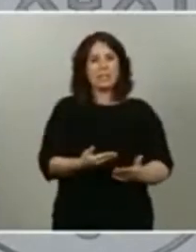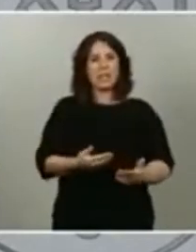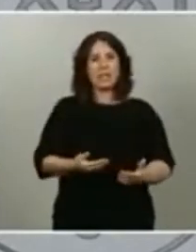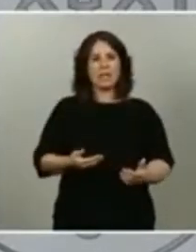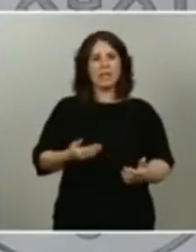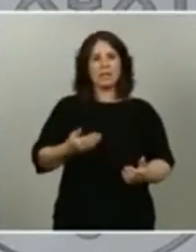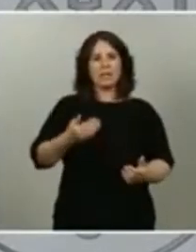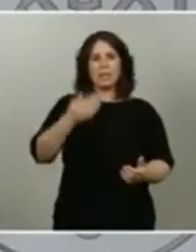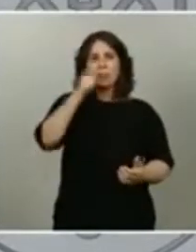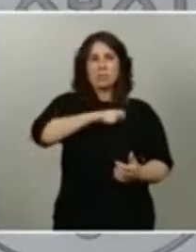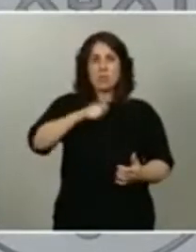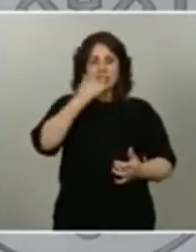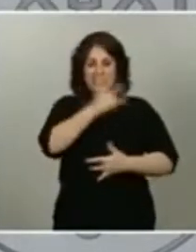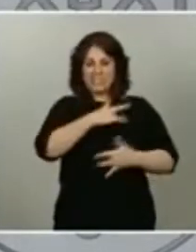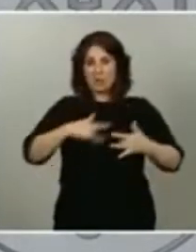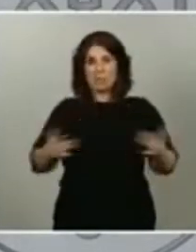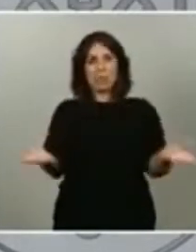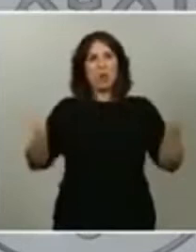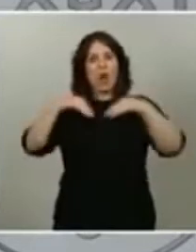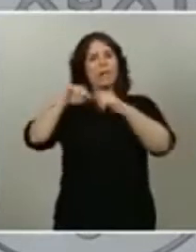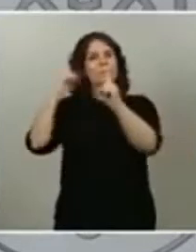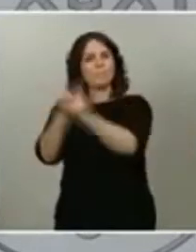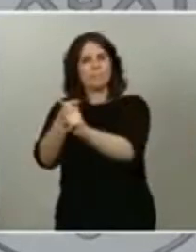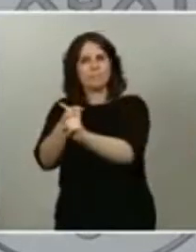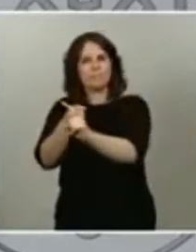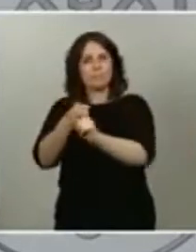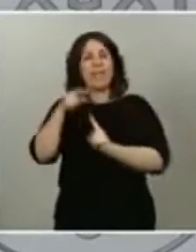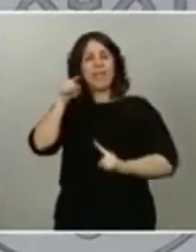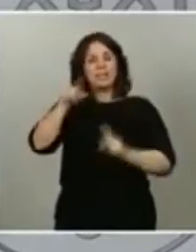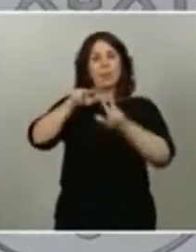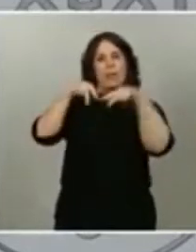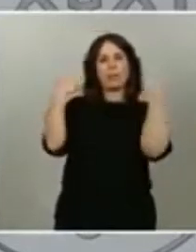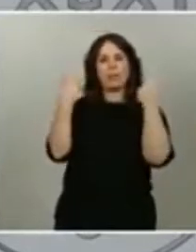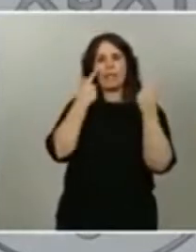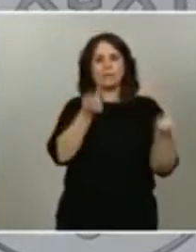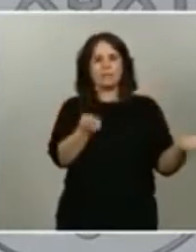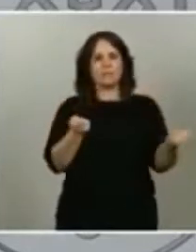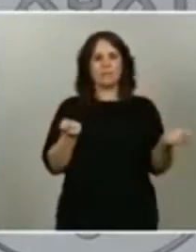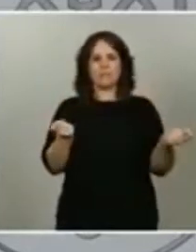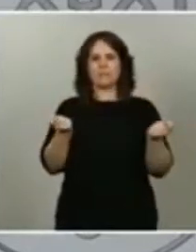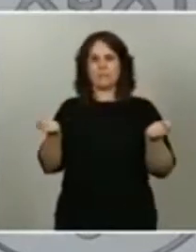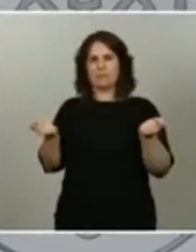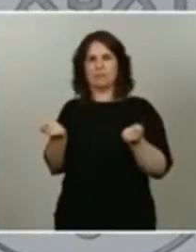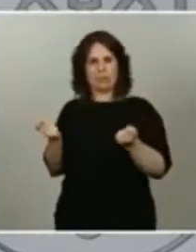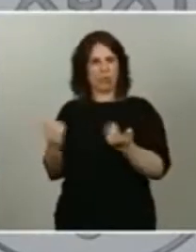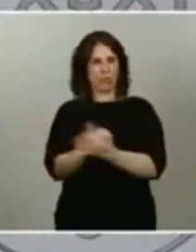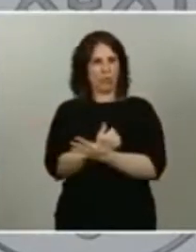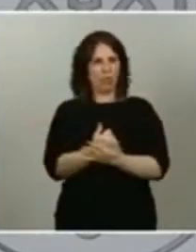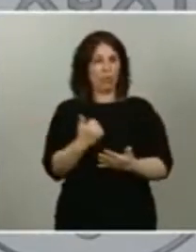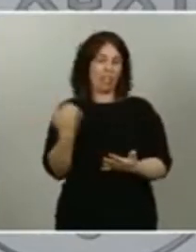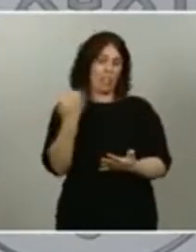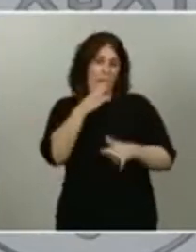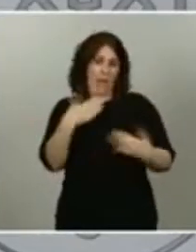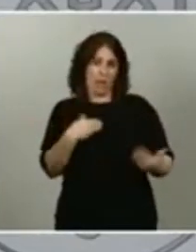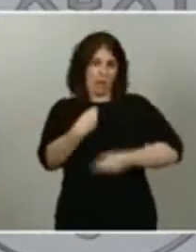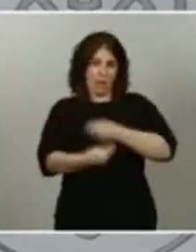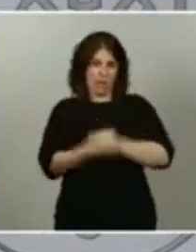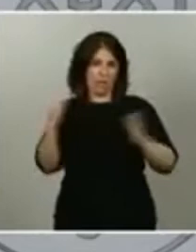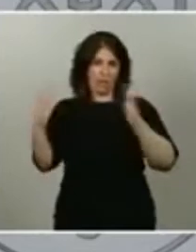y esto nos está permitiendo mantenerlos controlados, que es lo que tenemos que hacer en este tipo de situación.